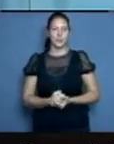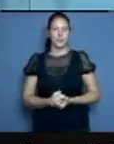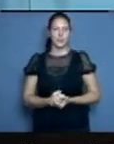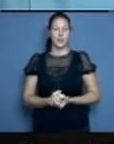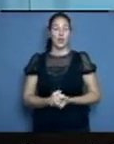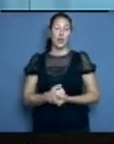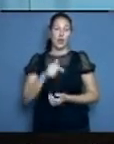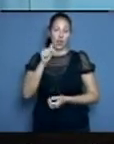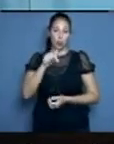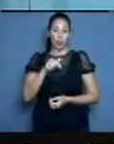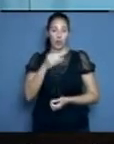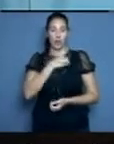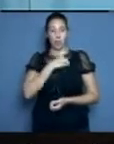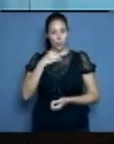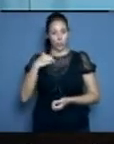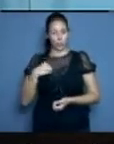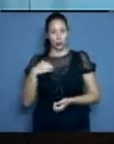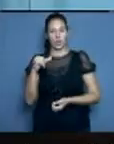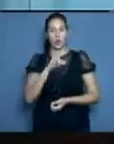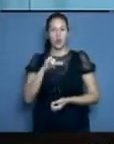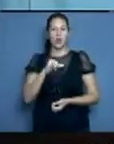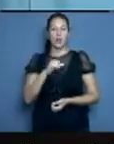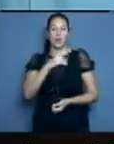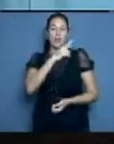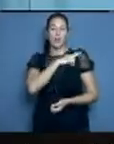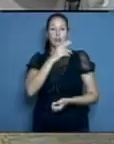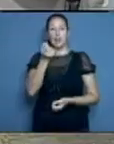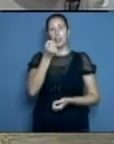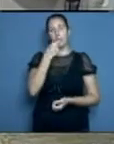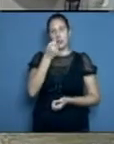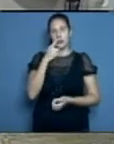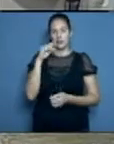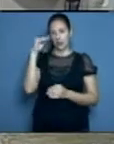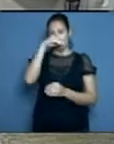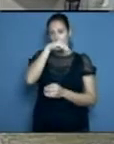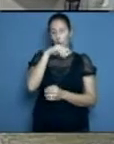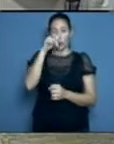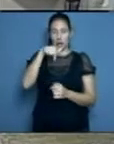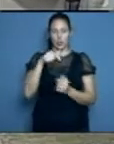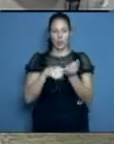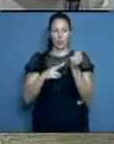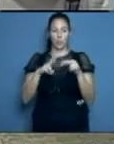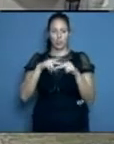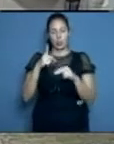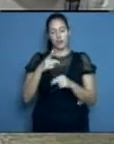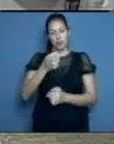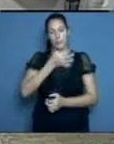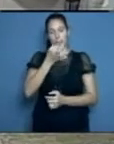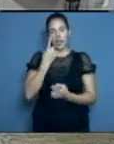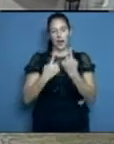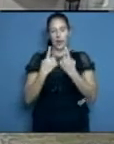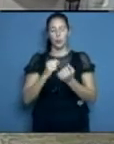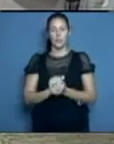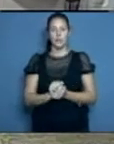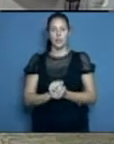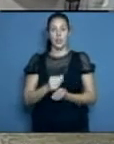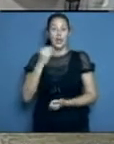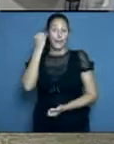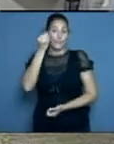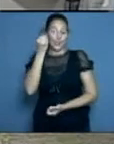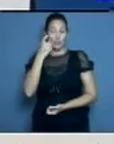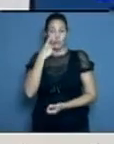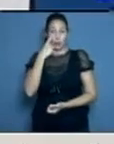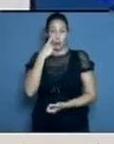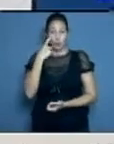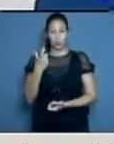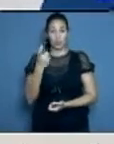doctora Daisy, jefa de medicamentos, acá en Holguín, la palabra para hablar de un tema. Sí, yo pienso que tenemos que destacar que cuando comenzó la